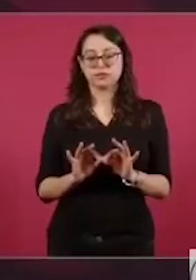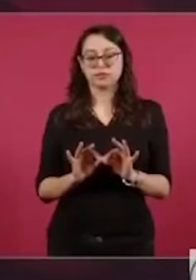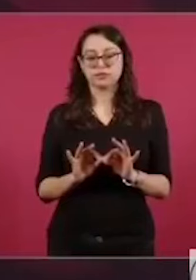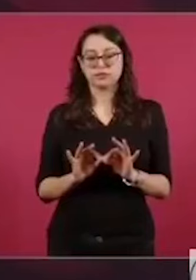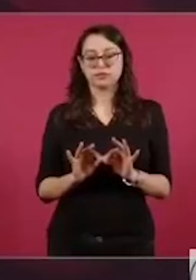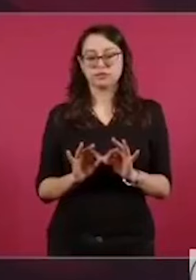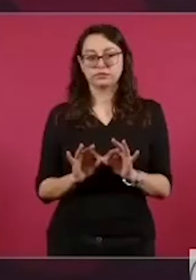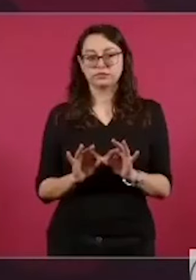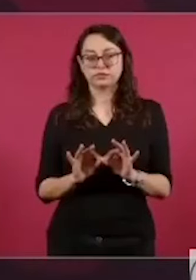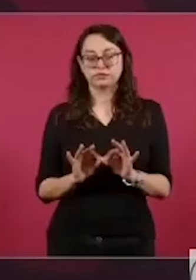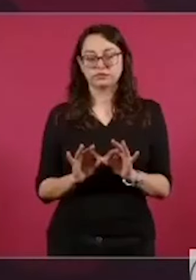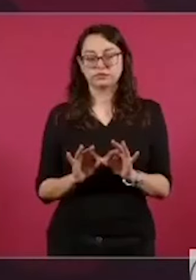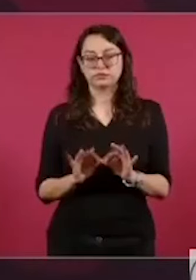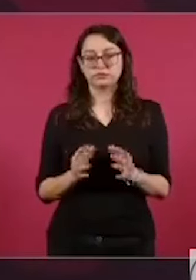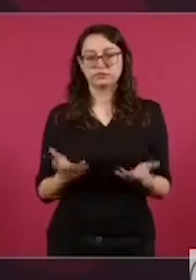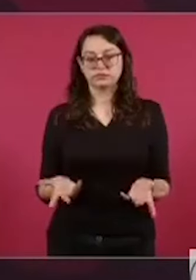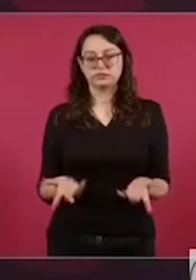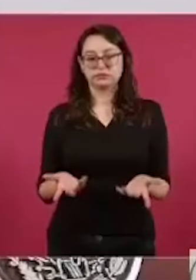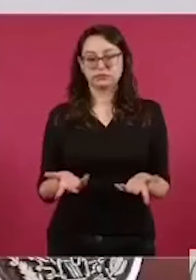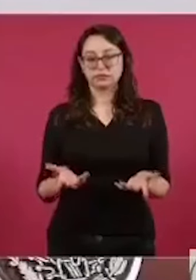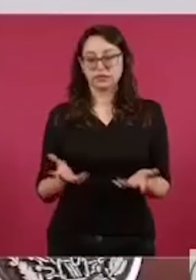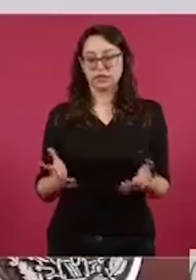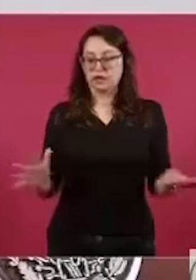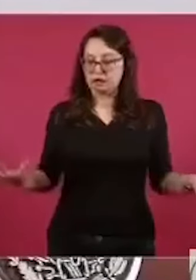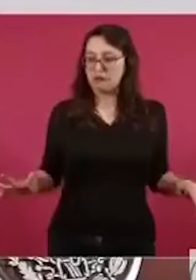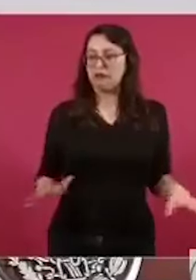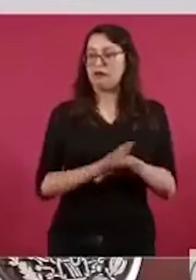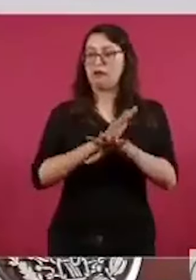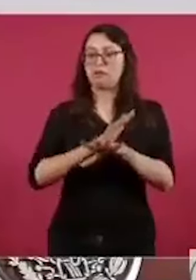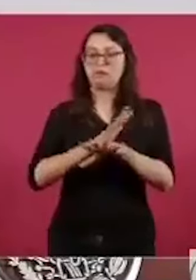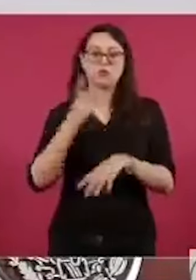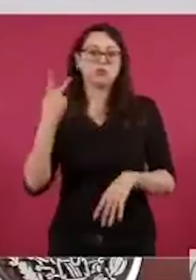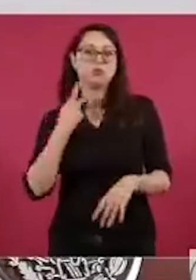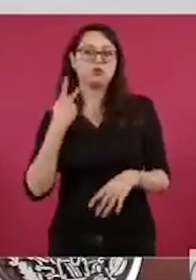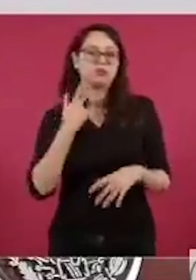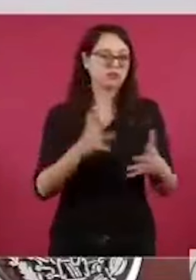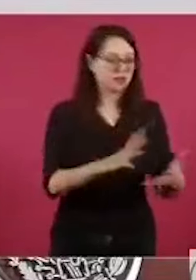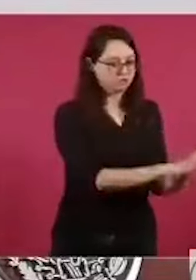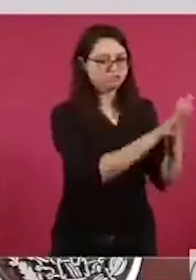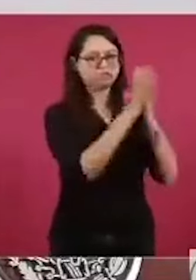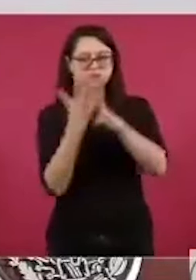cómo se puede llevar acá una transición pacífica, democrática,